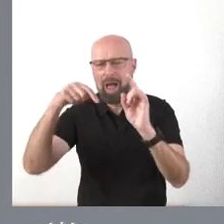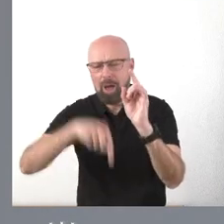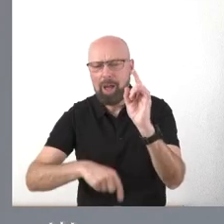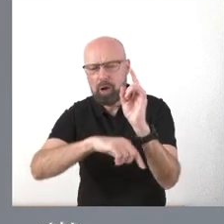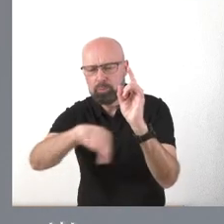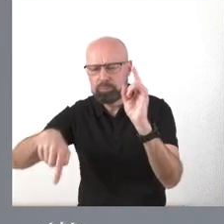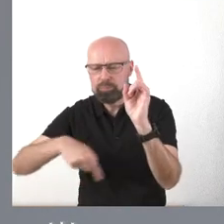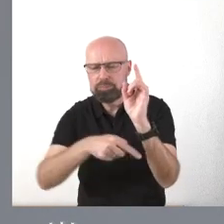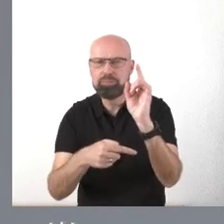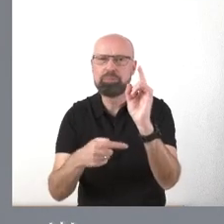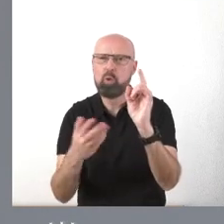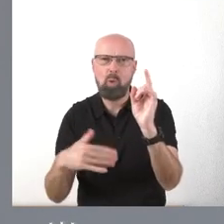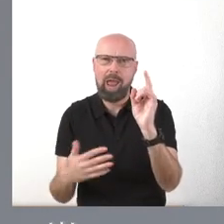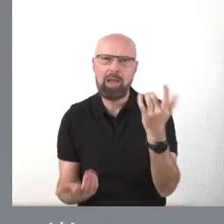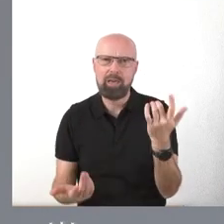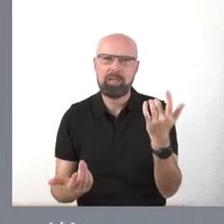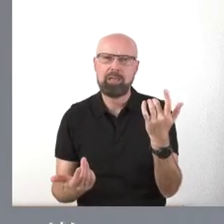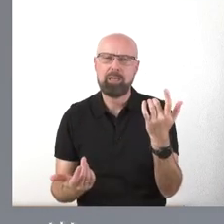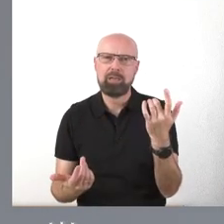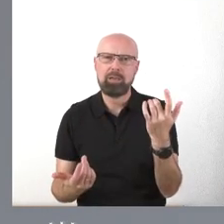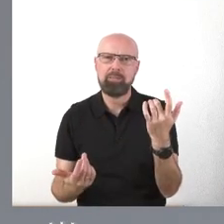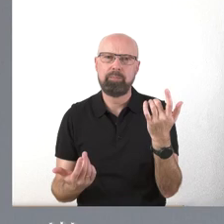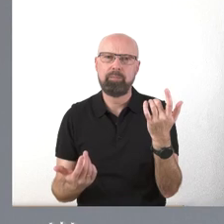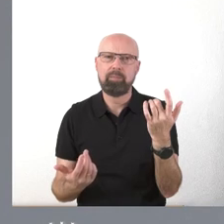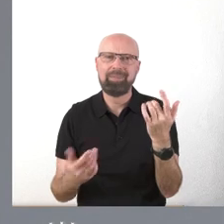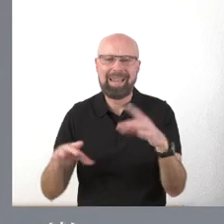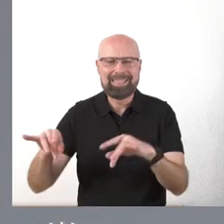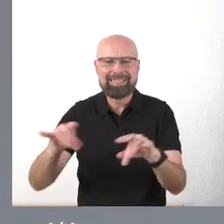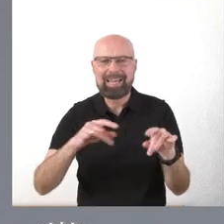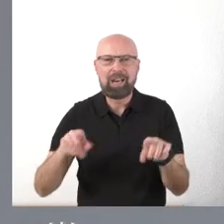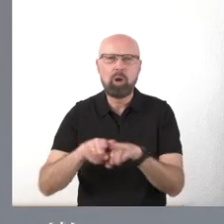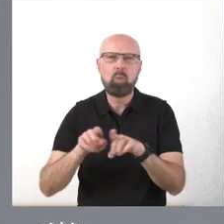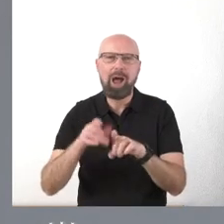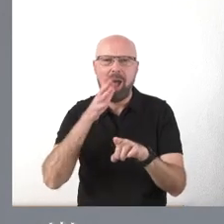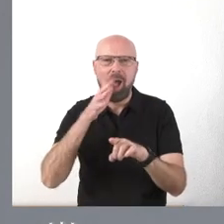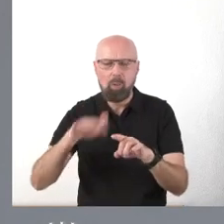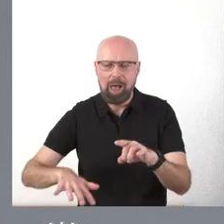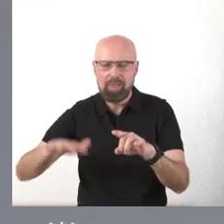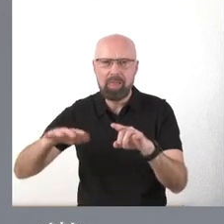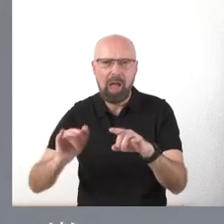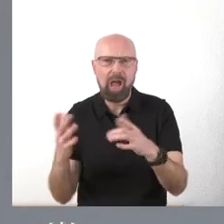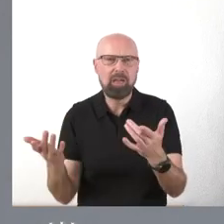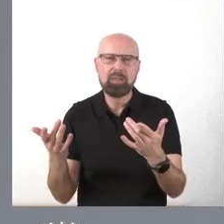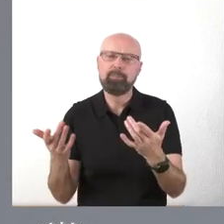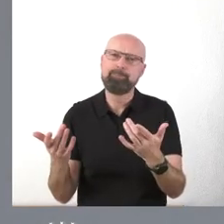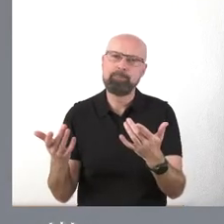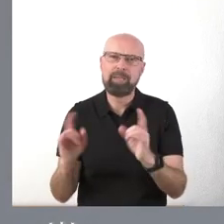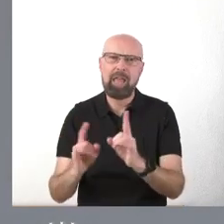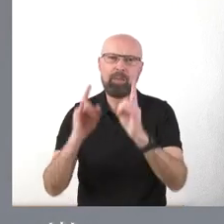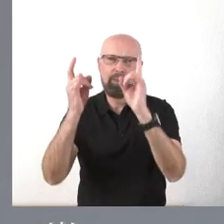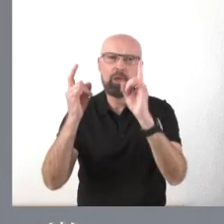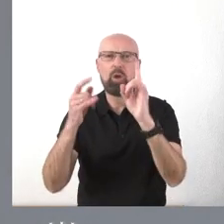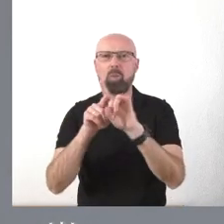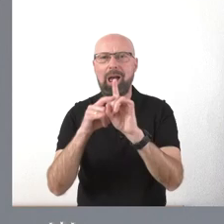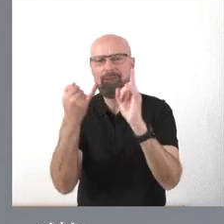Es un edificio que no está cimentado en un terreno tan pantanoso como aquel, pues evidentemente tiene fisuras